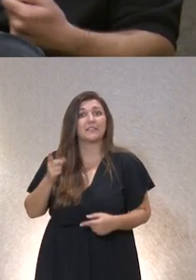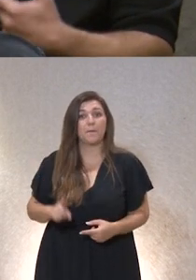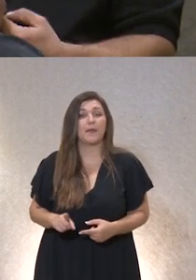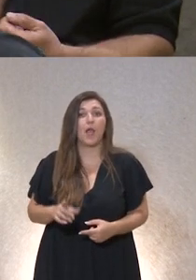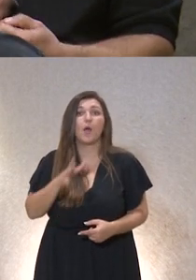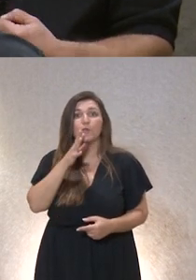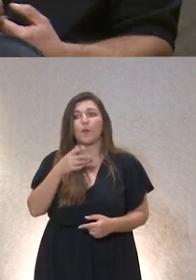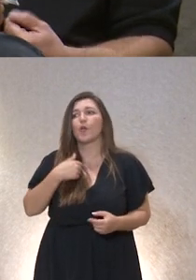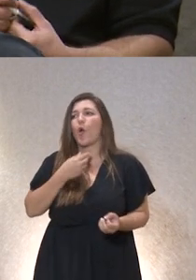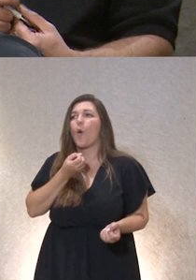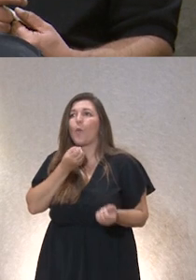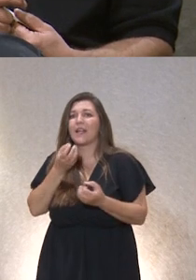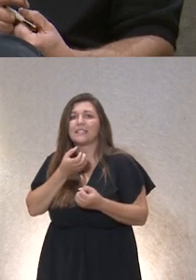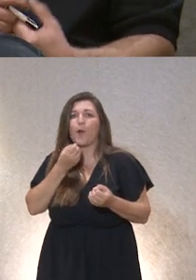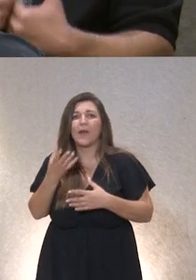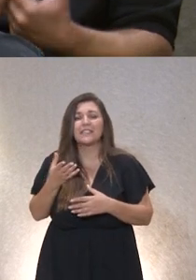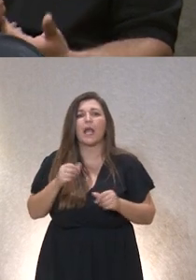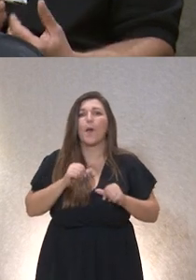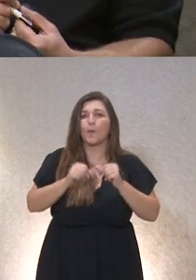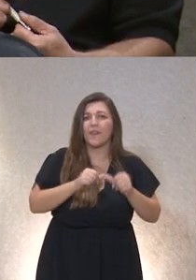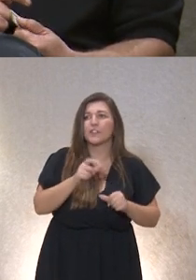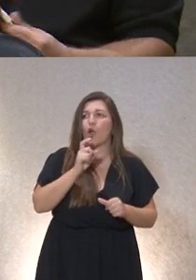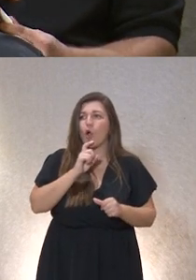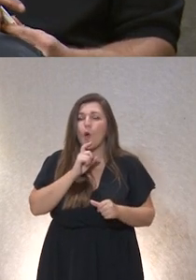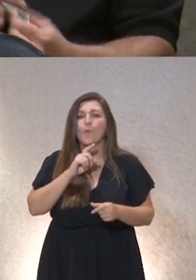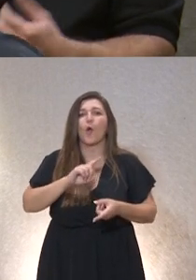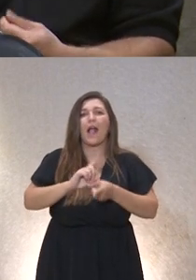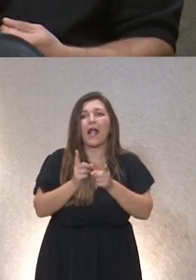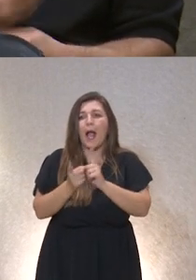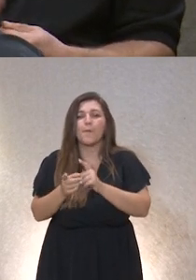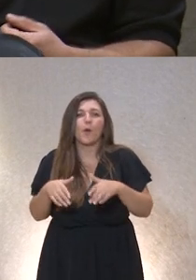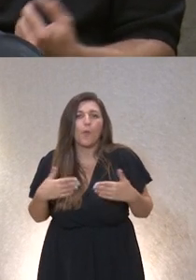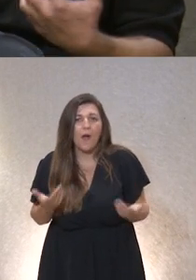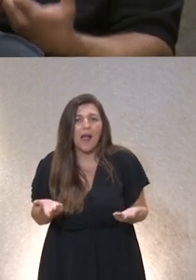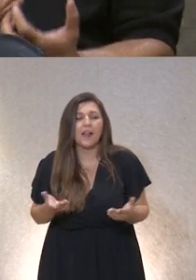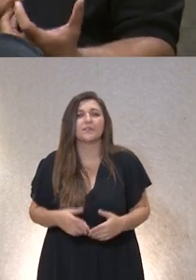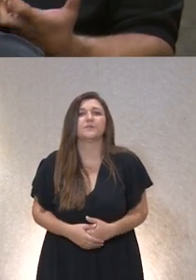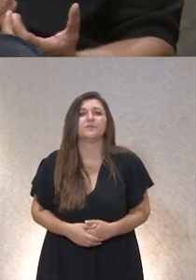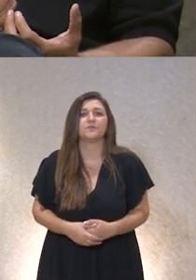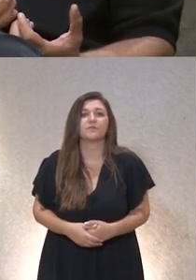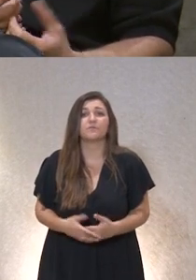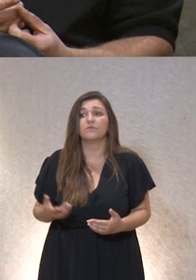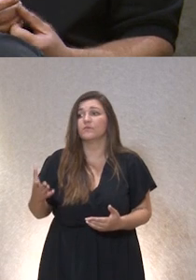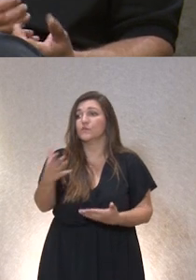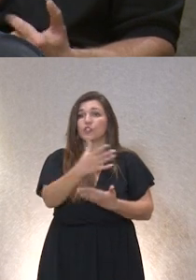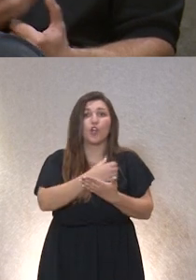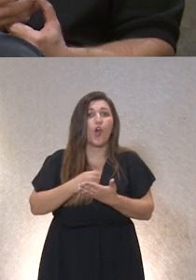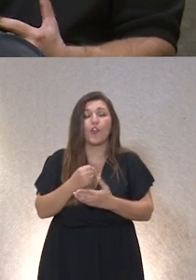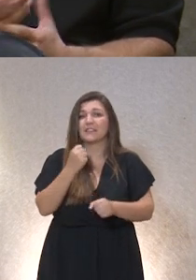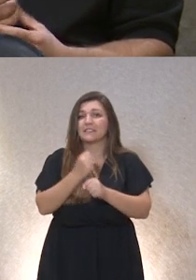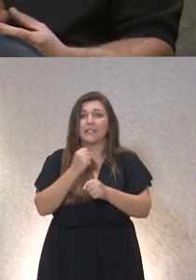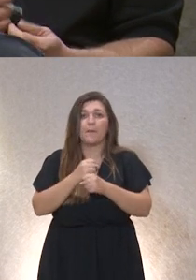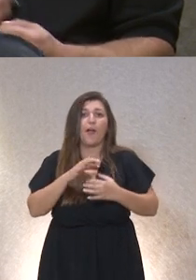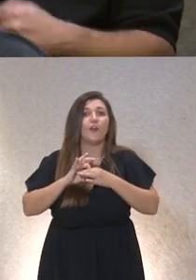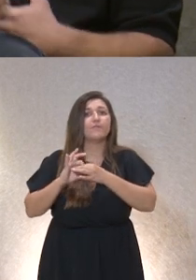tú les vas contando cuál es el proceso cuáles son los cambios que se están llevando a cabo y se lleva a cabo también un trabajo conjunto ¿no? incluso